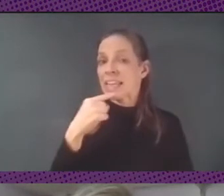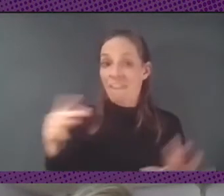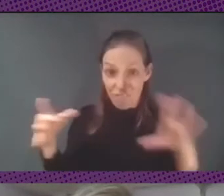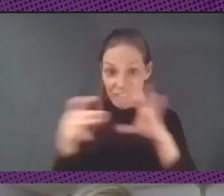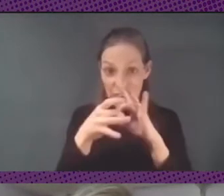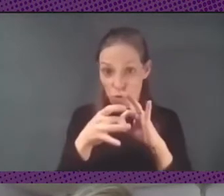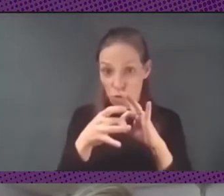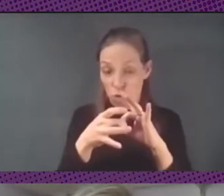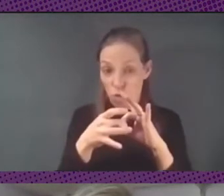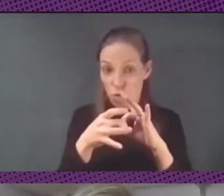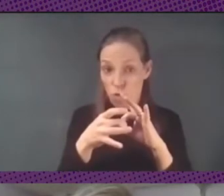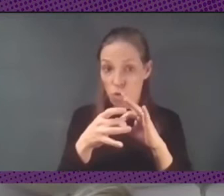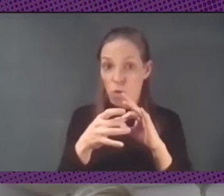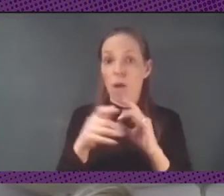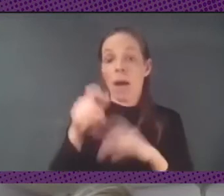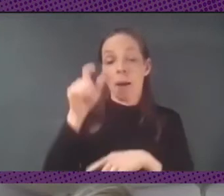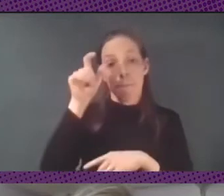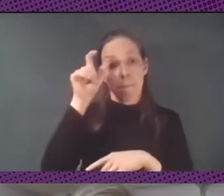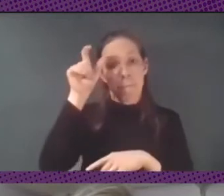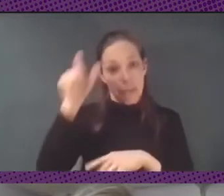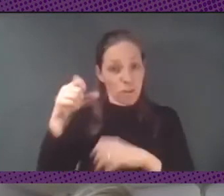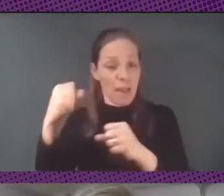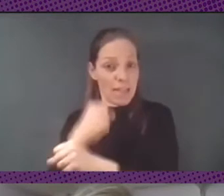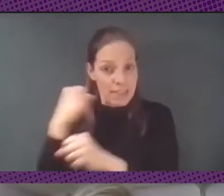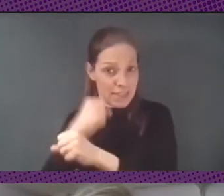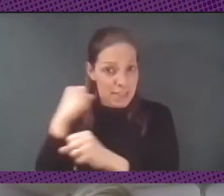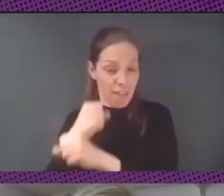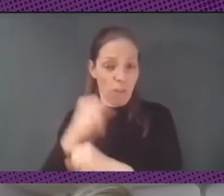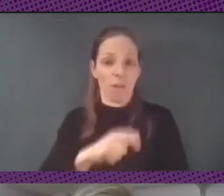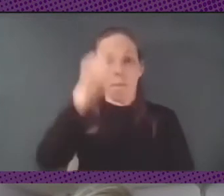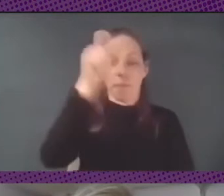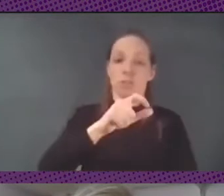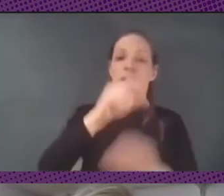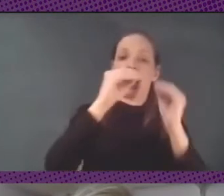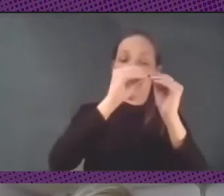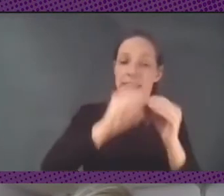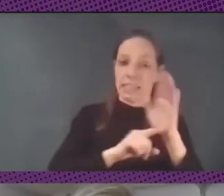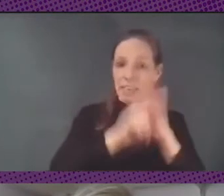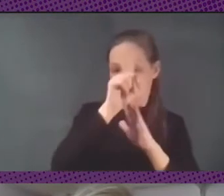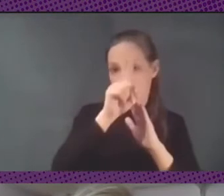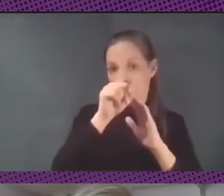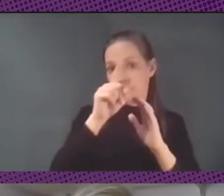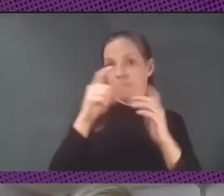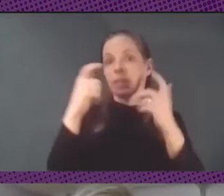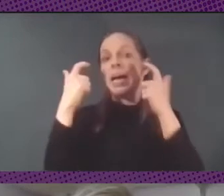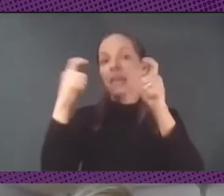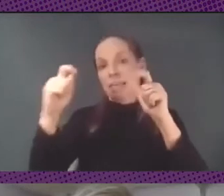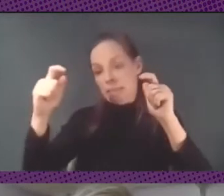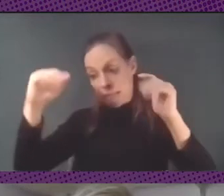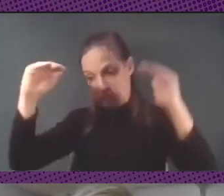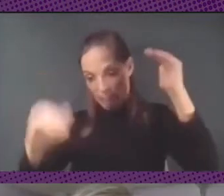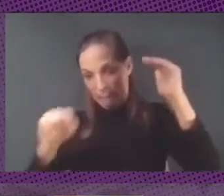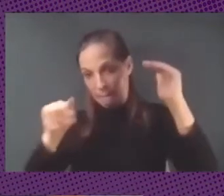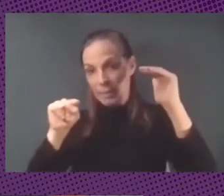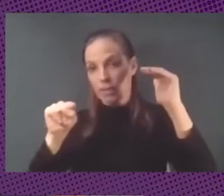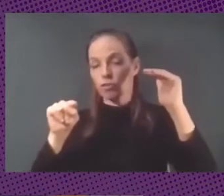vínculo entre el desarrollador y el trabajador o la trabajadora de clases más bajas por ahí también